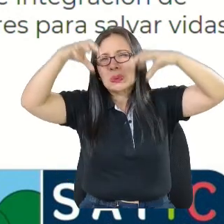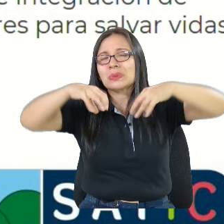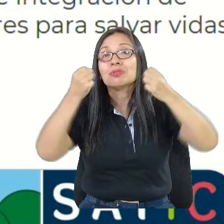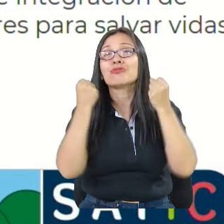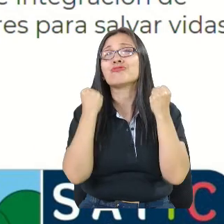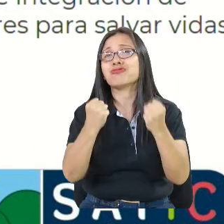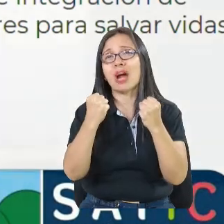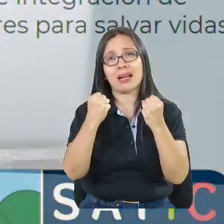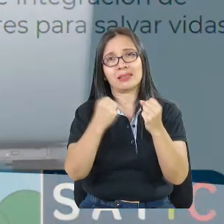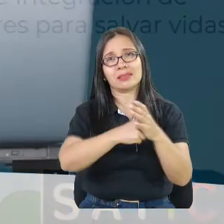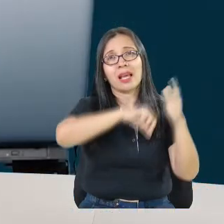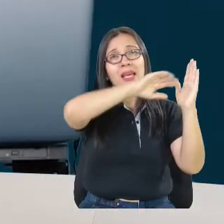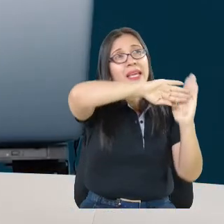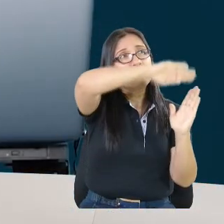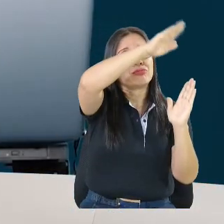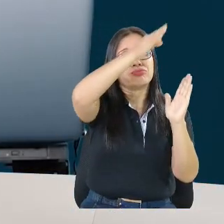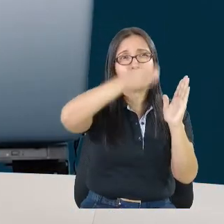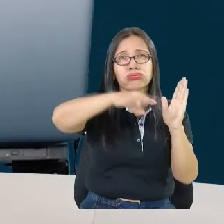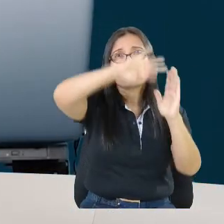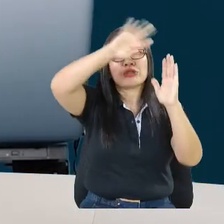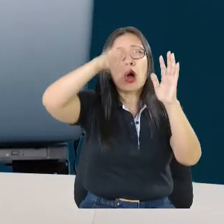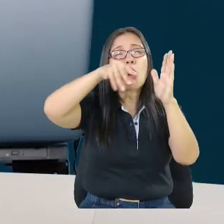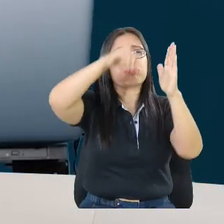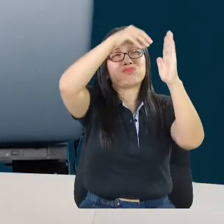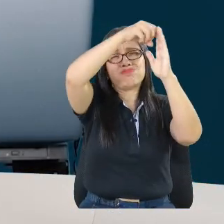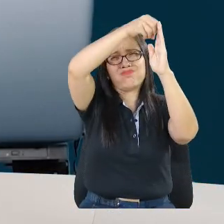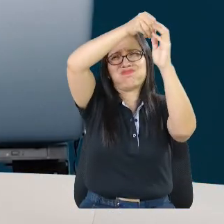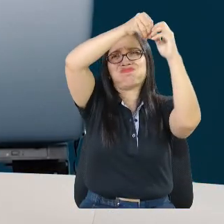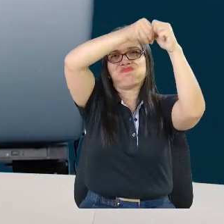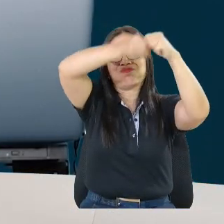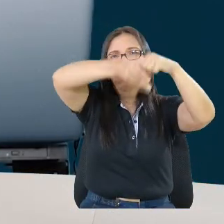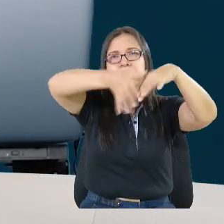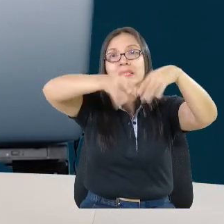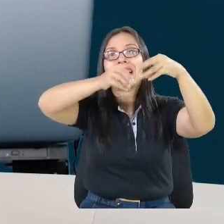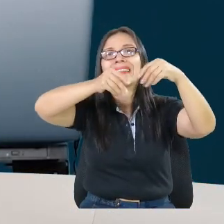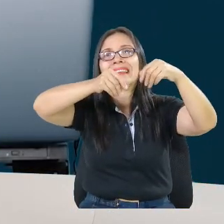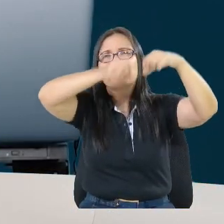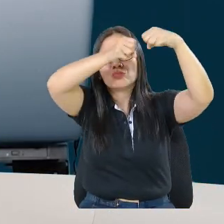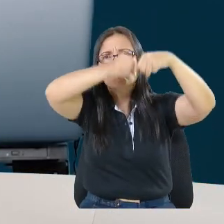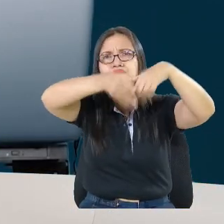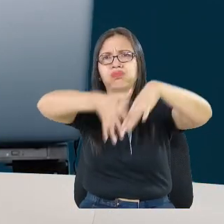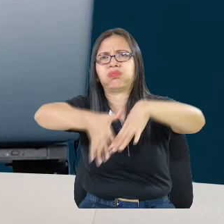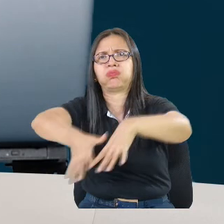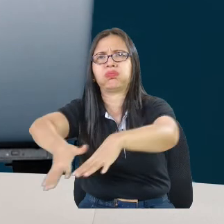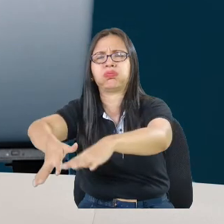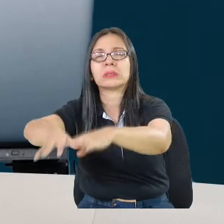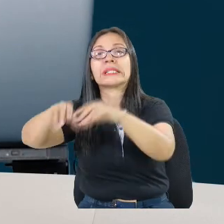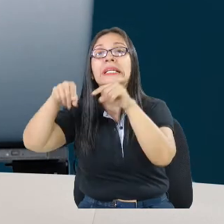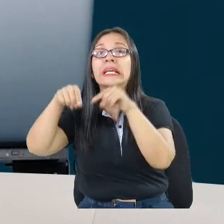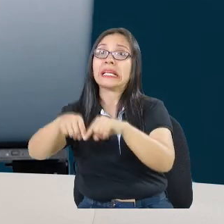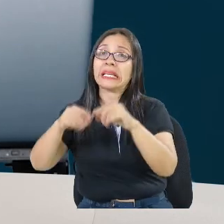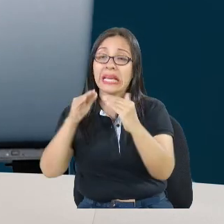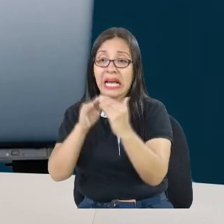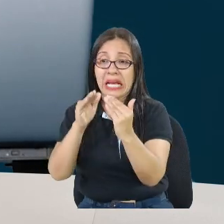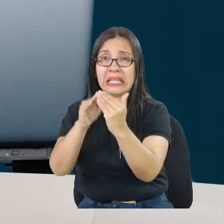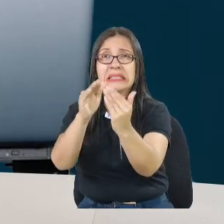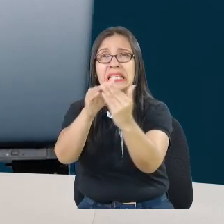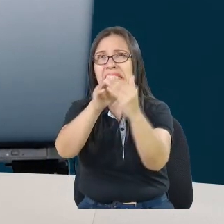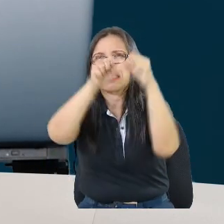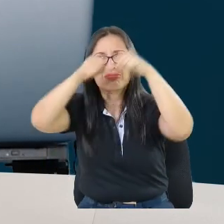en varias partes. Una de ellas fue el sector de las parcelas, donde se llevó tres viviendas. Afortunadamente,